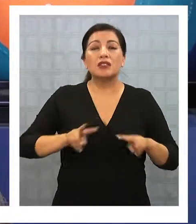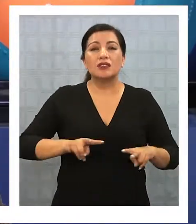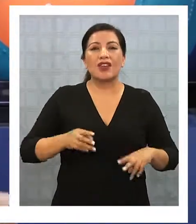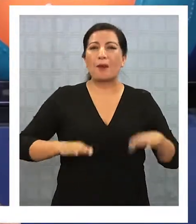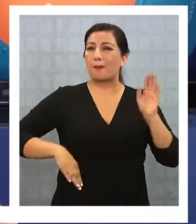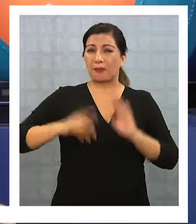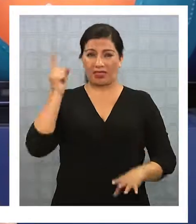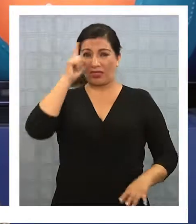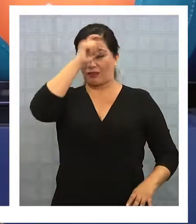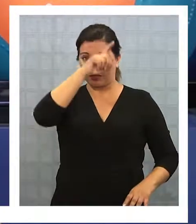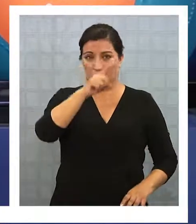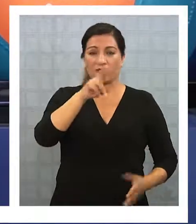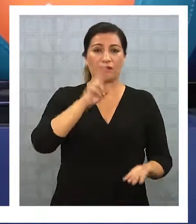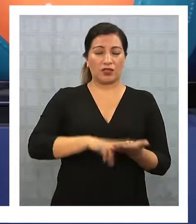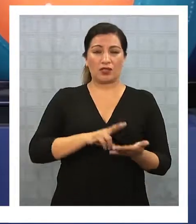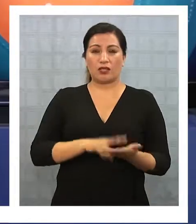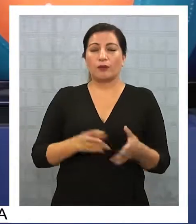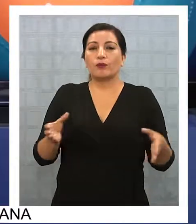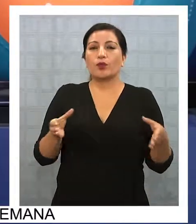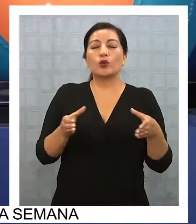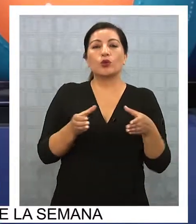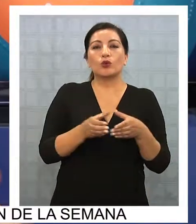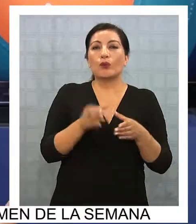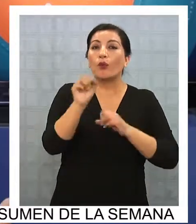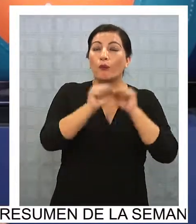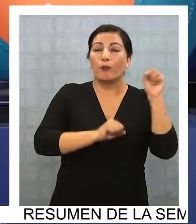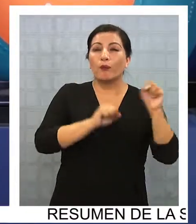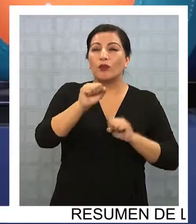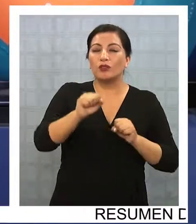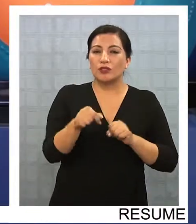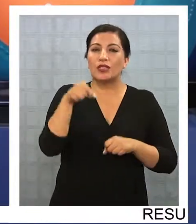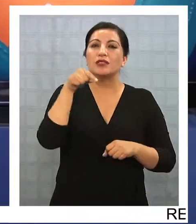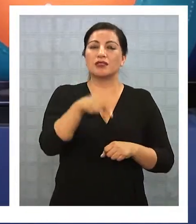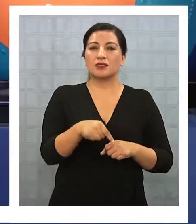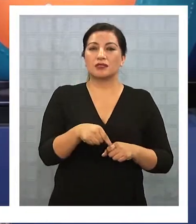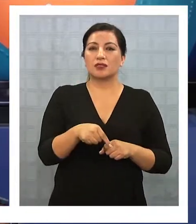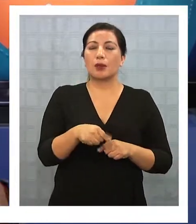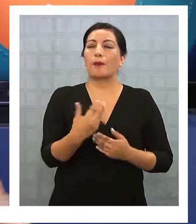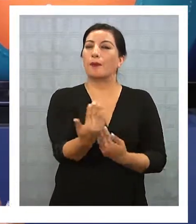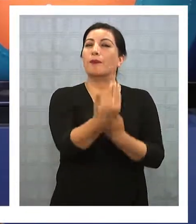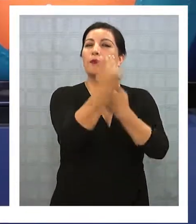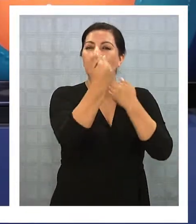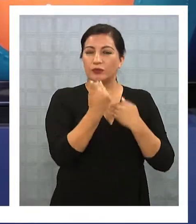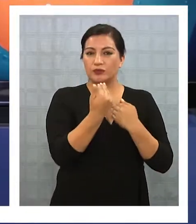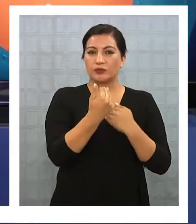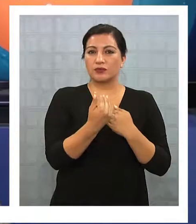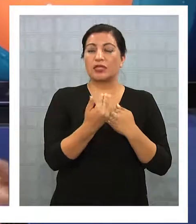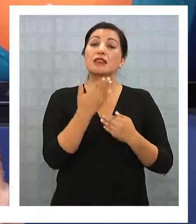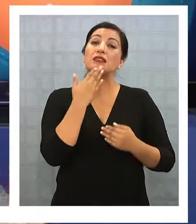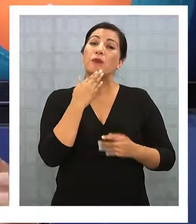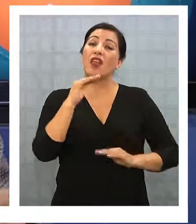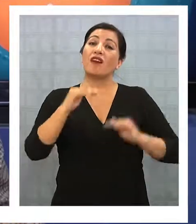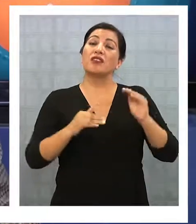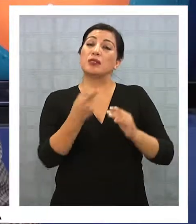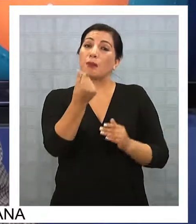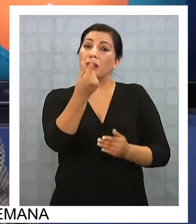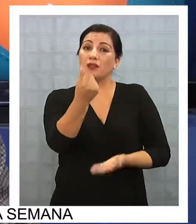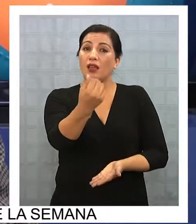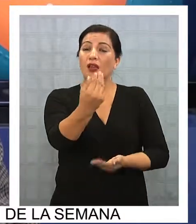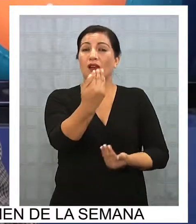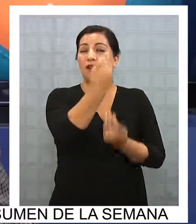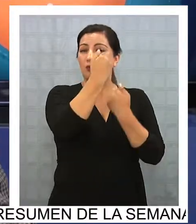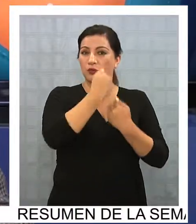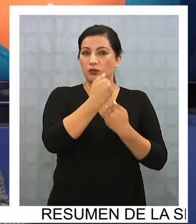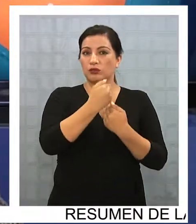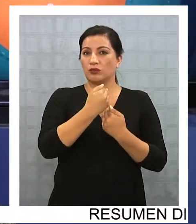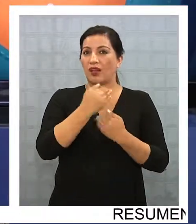va a ser mucho más difícil porque el partido es un paraguas el partido, ¿no es cierto?, te respalda hasta te aporta financiamiento para las campañas que